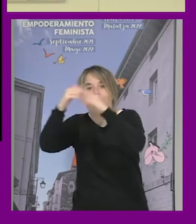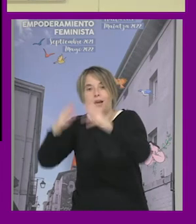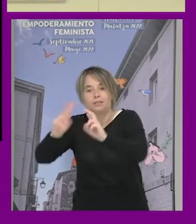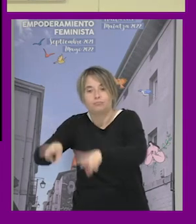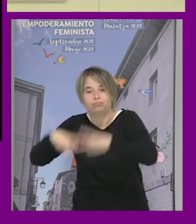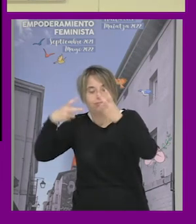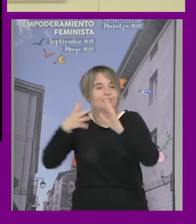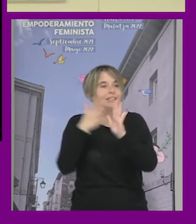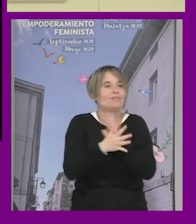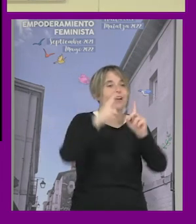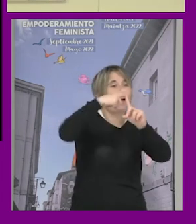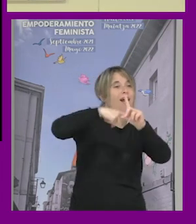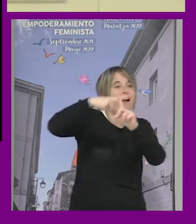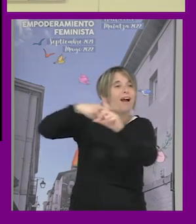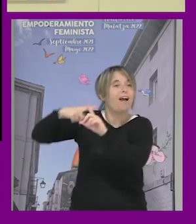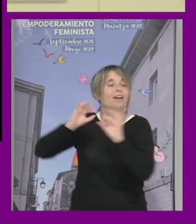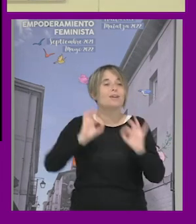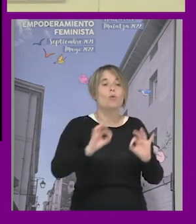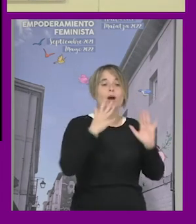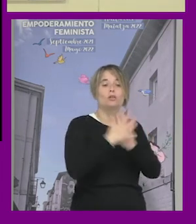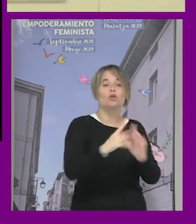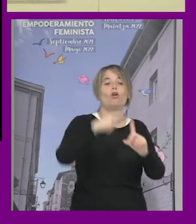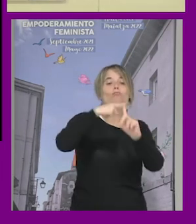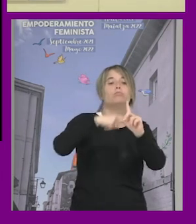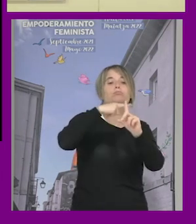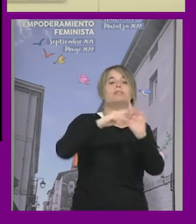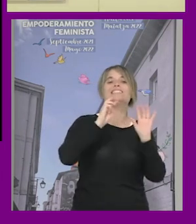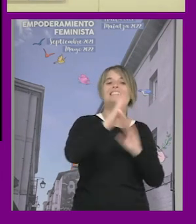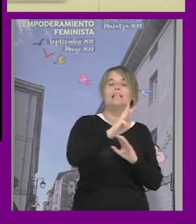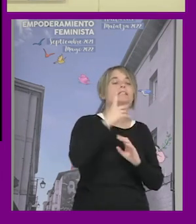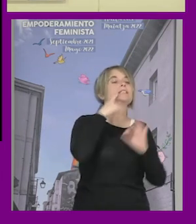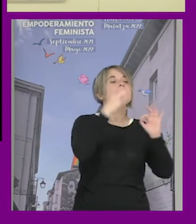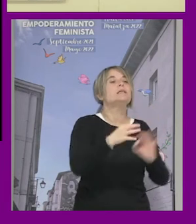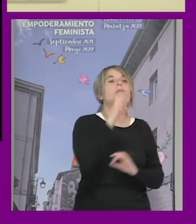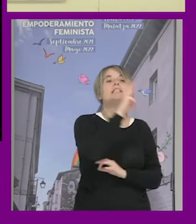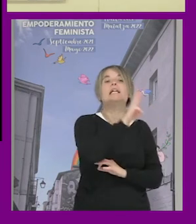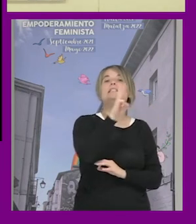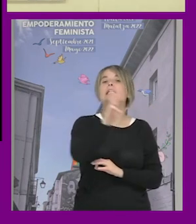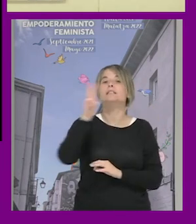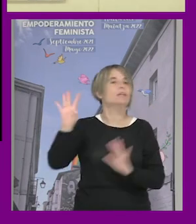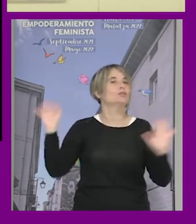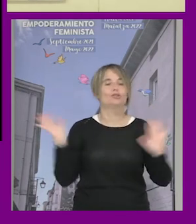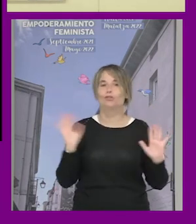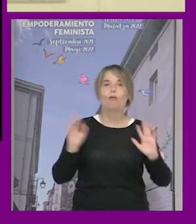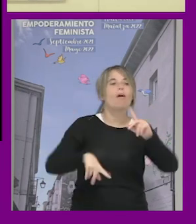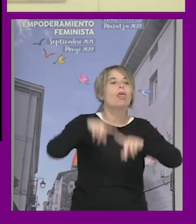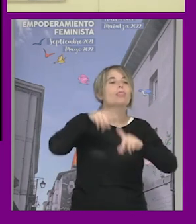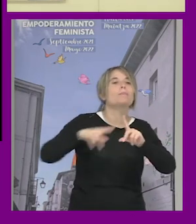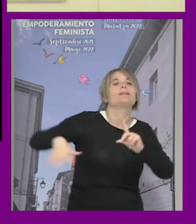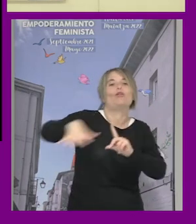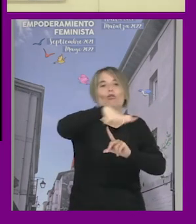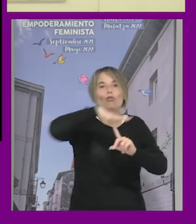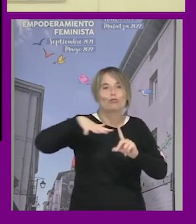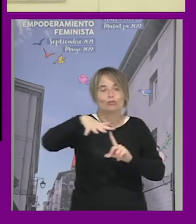rearticulan de nuevo ¿vale? por tanto no es que yo tengo el coeficiente 3 porque estoy sumando tres opresiones y estáis no, es que depende en un momento